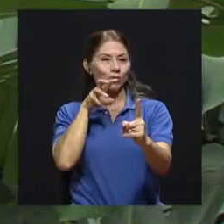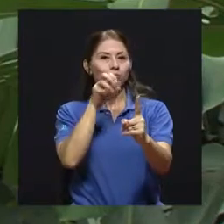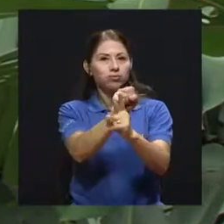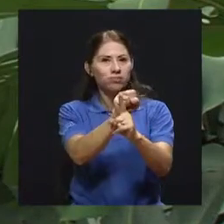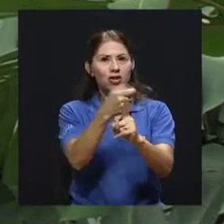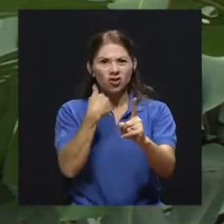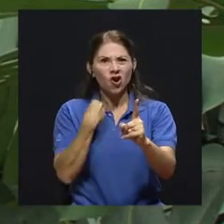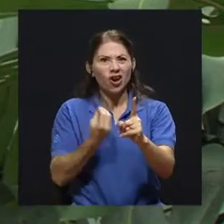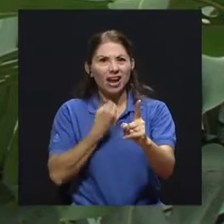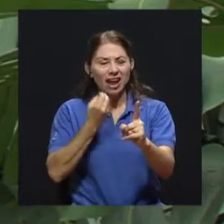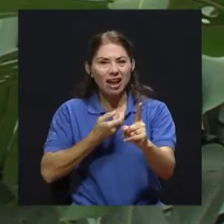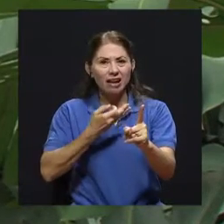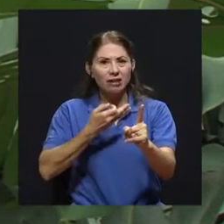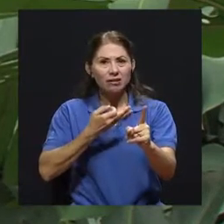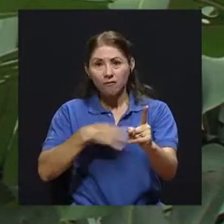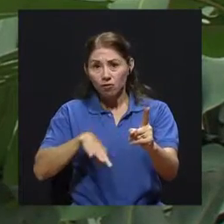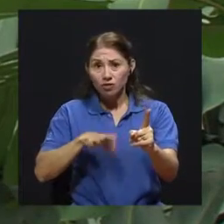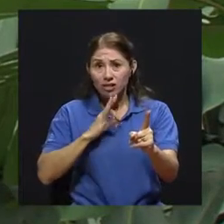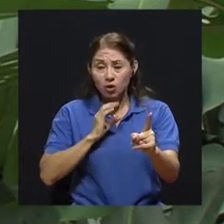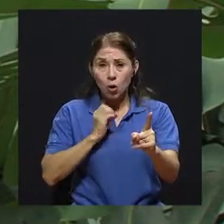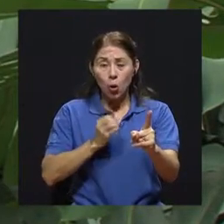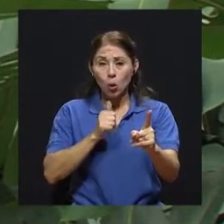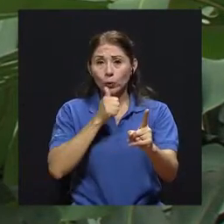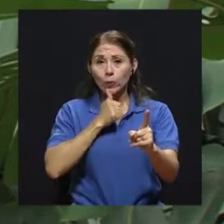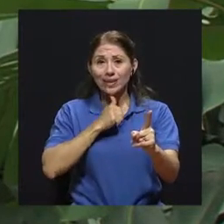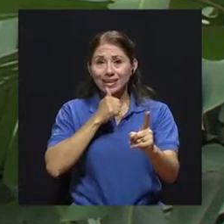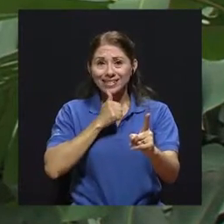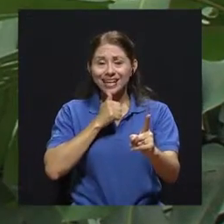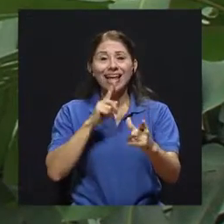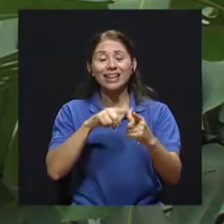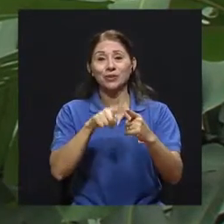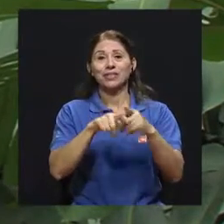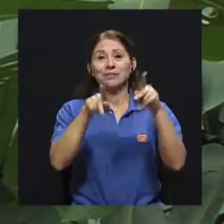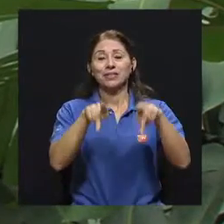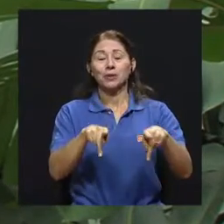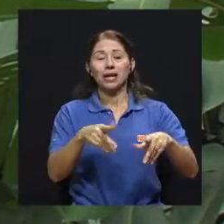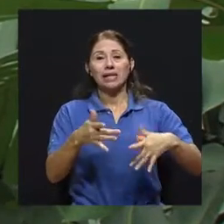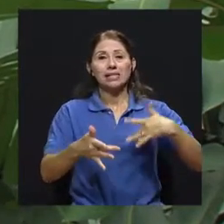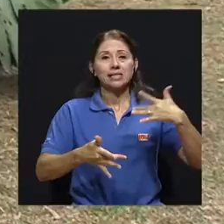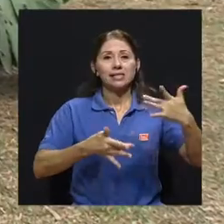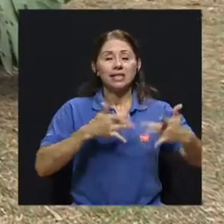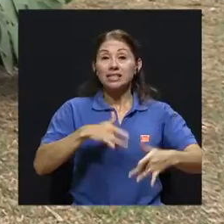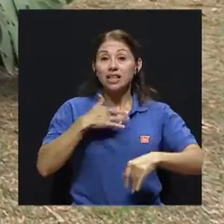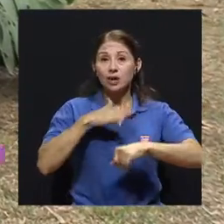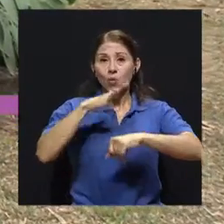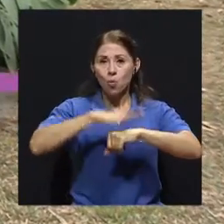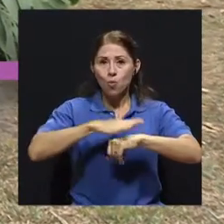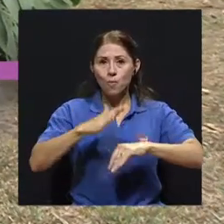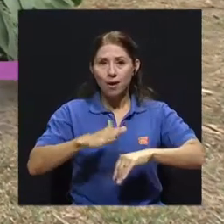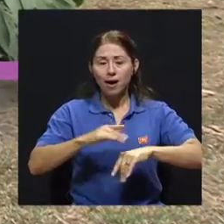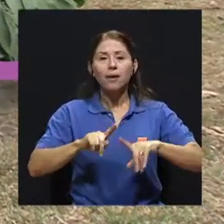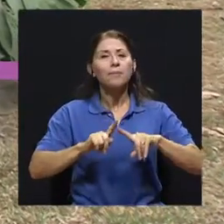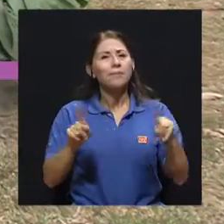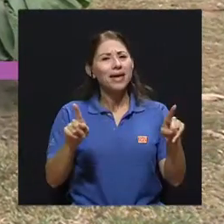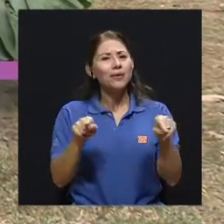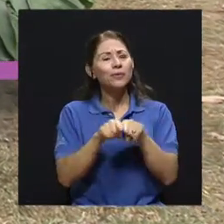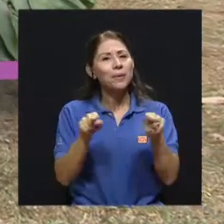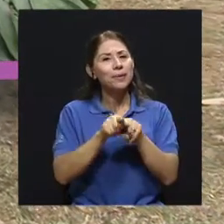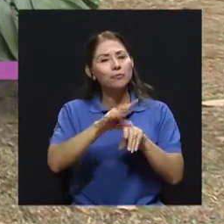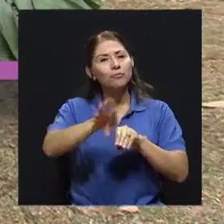logro el efecto esperado. Entonces puede venir dentro de esta misma ambivalencia un sentimiento de culpa, pero yo creo que se le